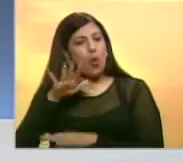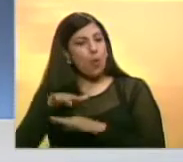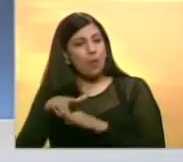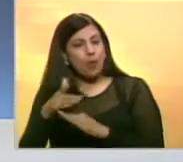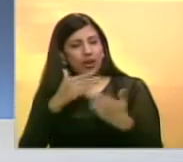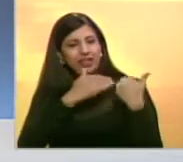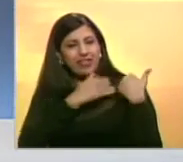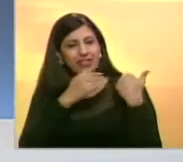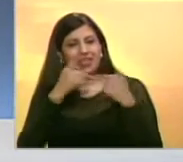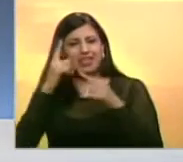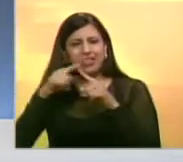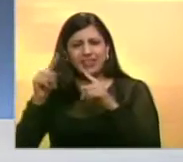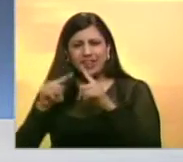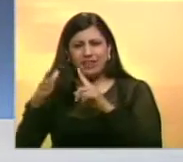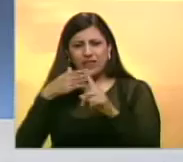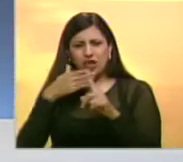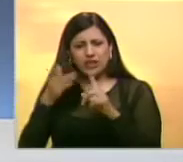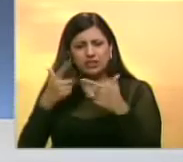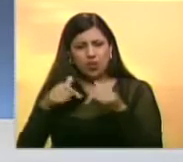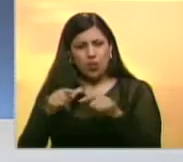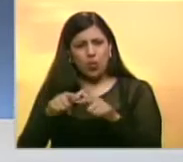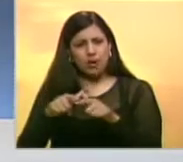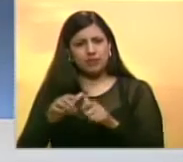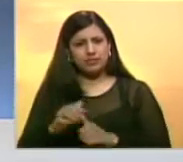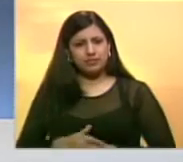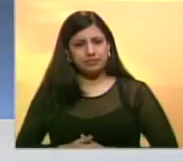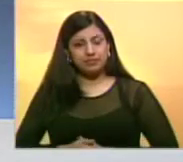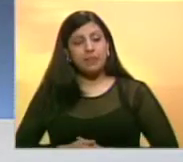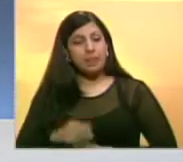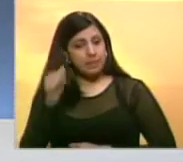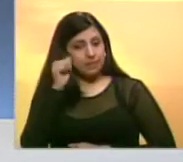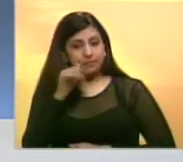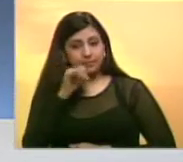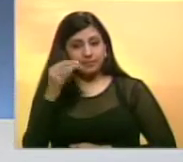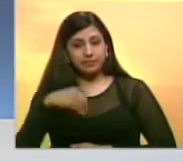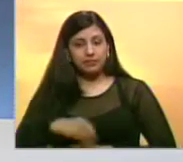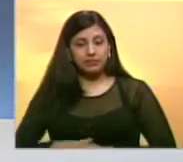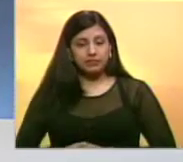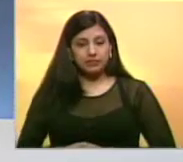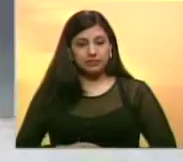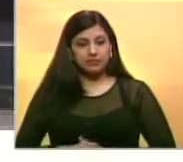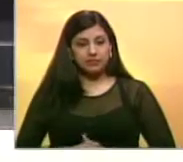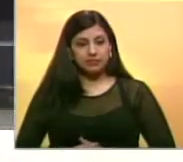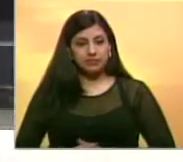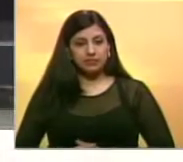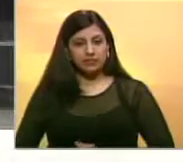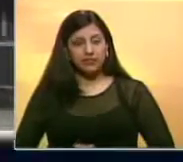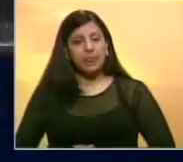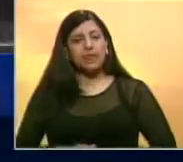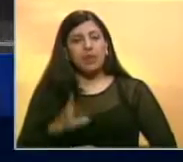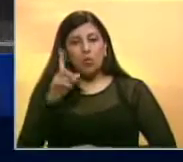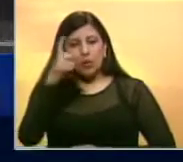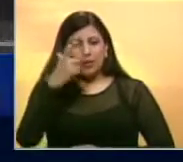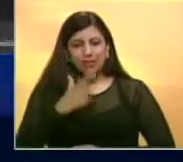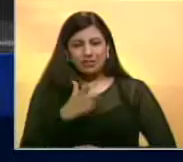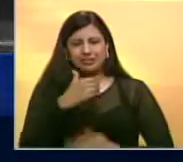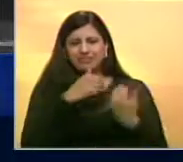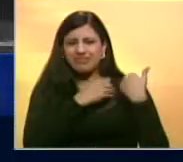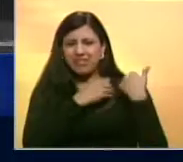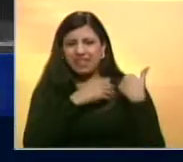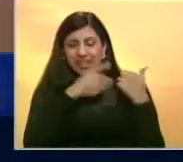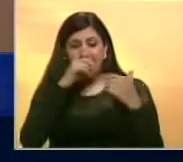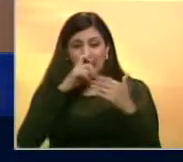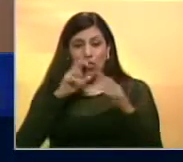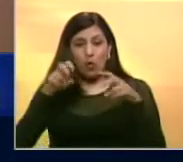producto de diferentes hechos violentos registrados en la entidad. Bexibetancur nos cuenta. Uno de los casos que se registró